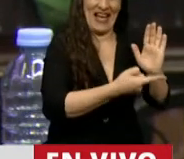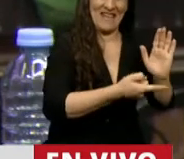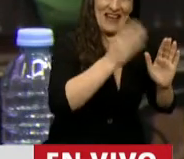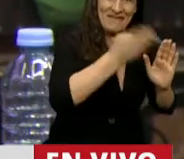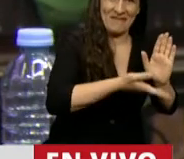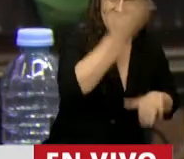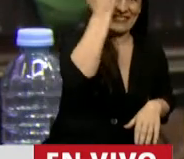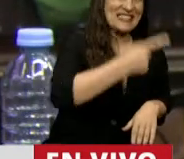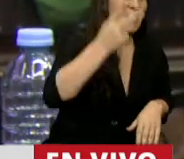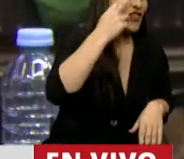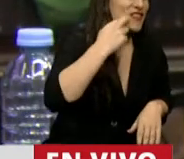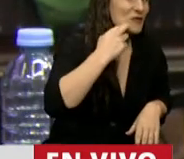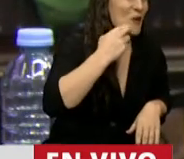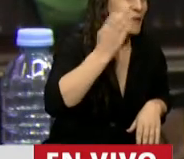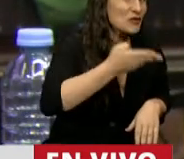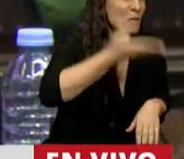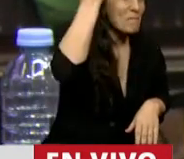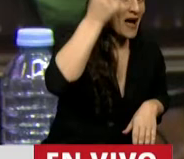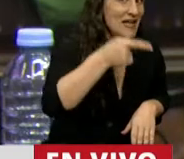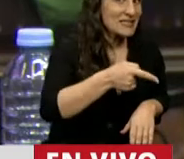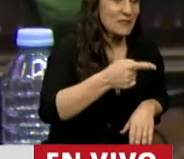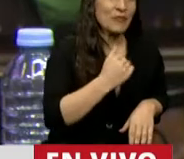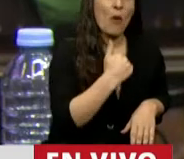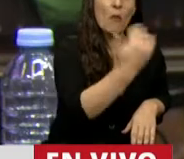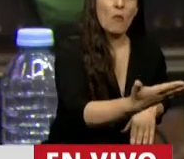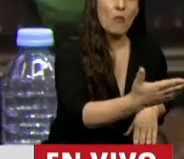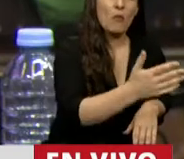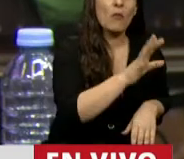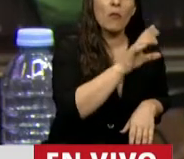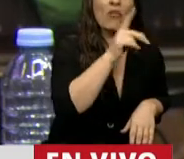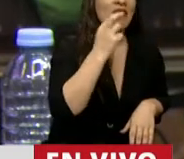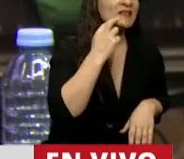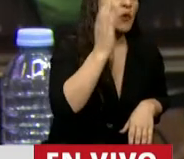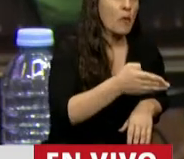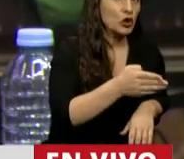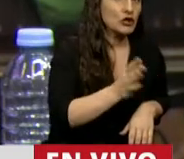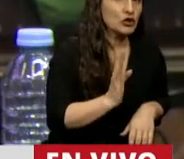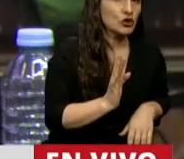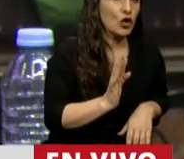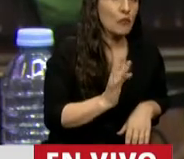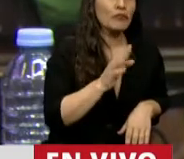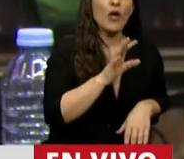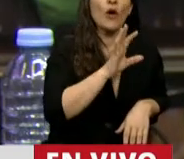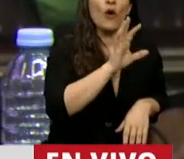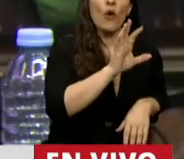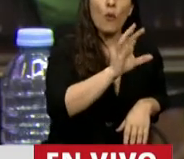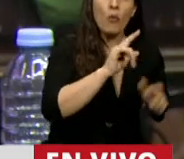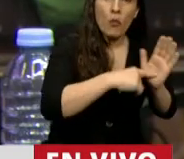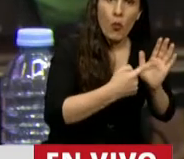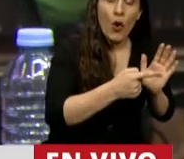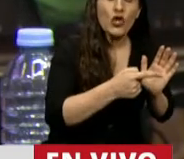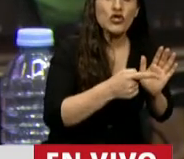119% y para la Provincia de Buenos Aires el 19%. Y la verdad que el reclamo de la Provincia de Buenos Aires